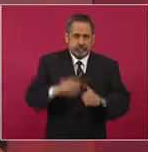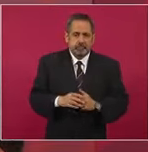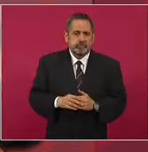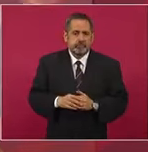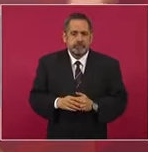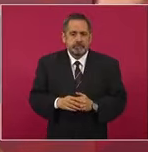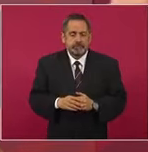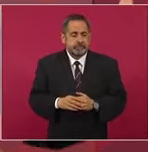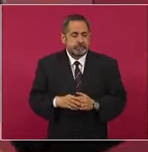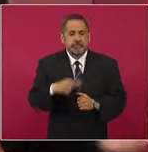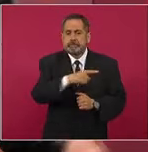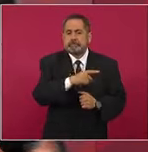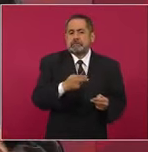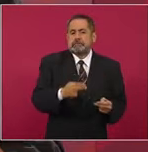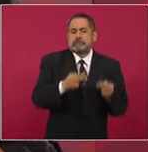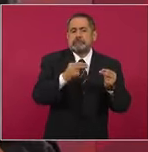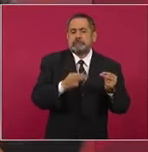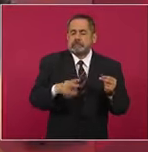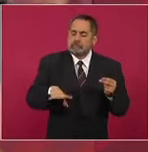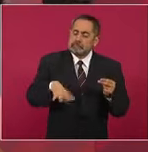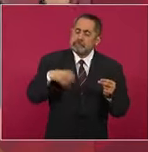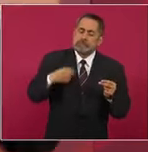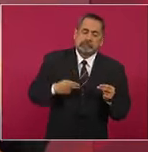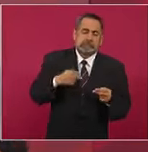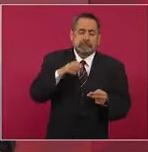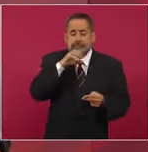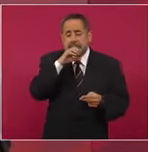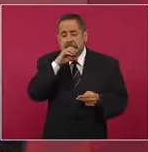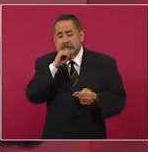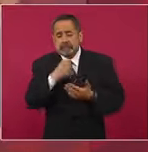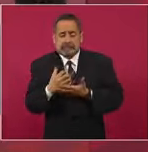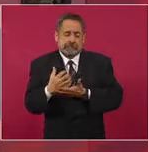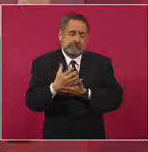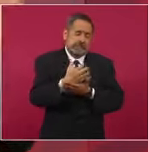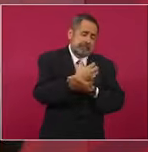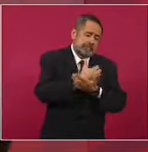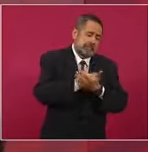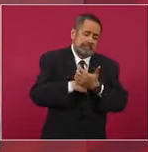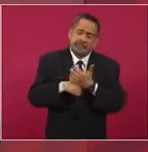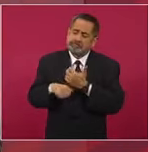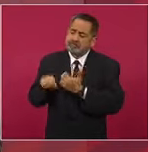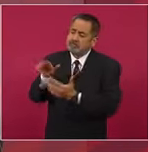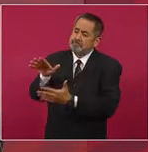Claro que hicieron negocios jugosísimos, saquearon.